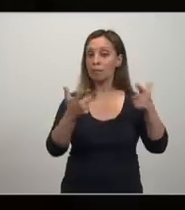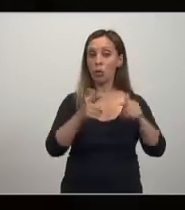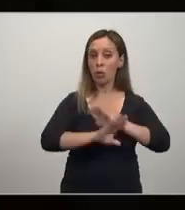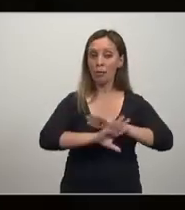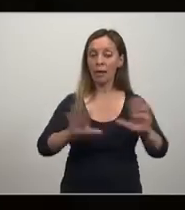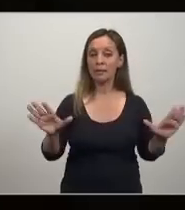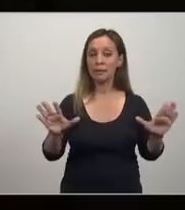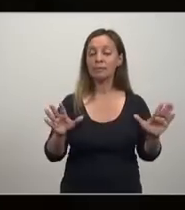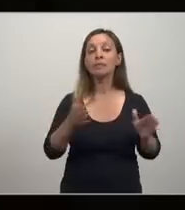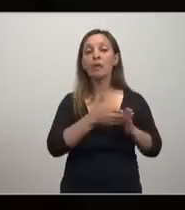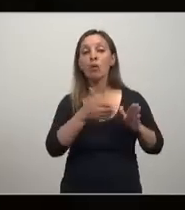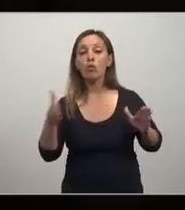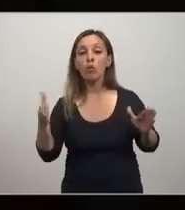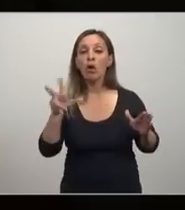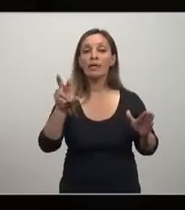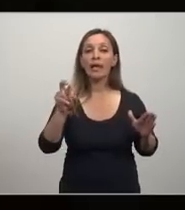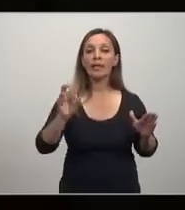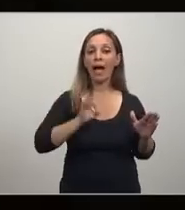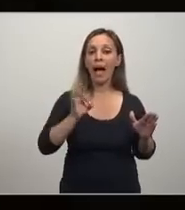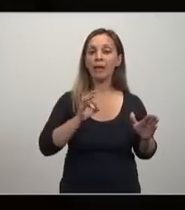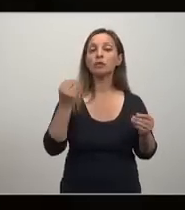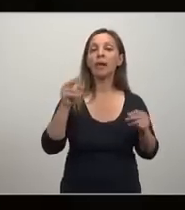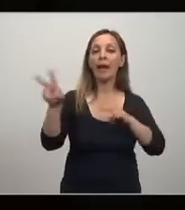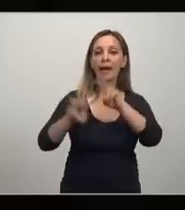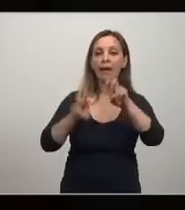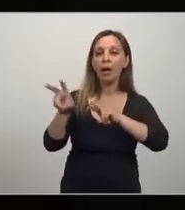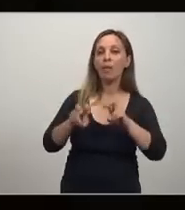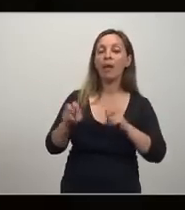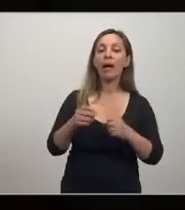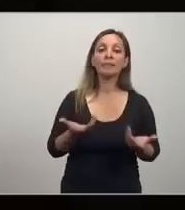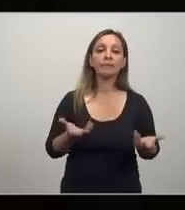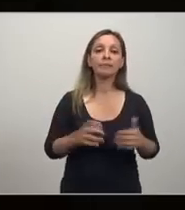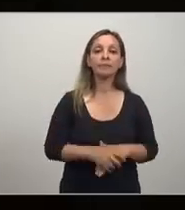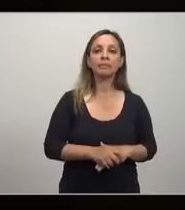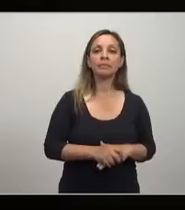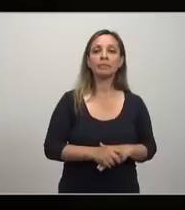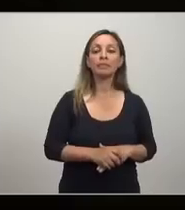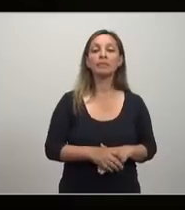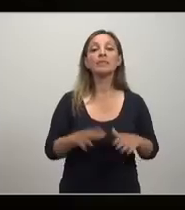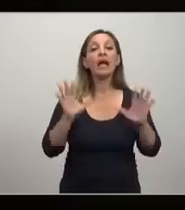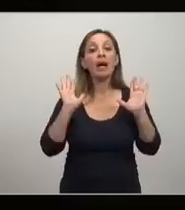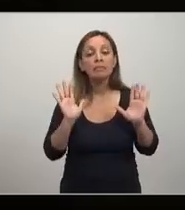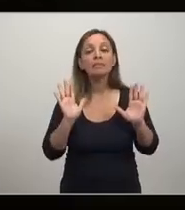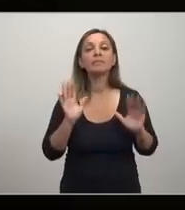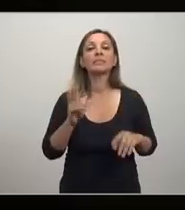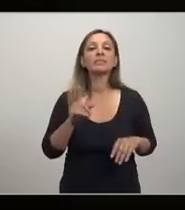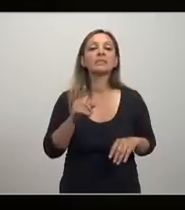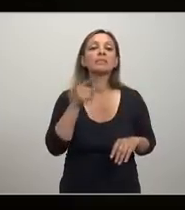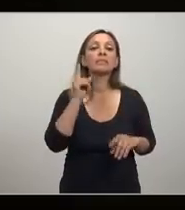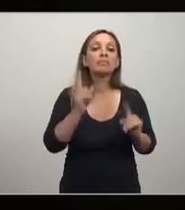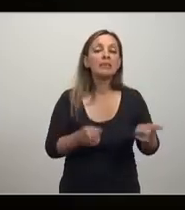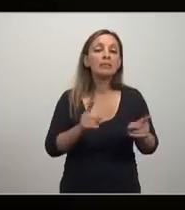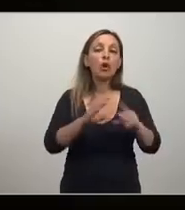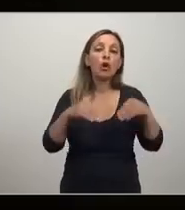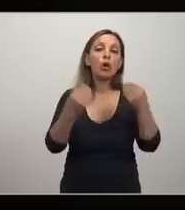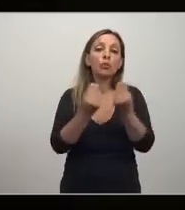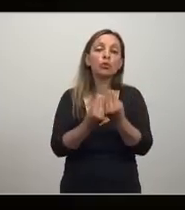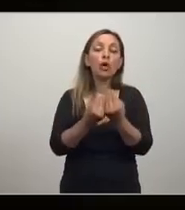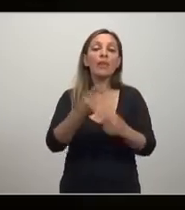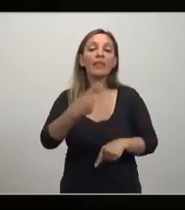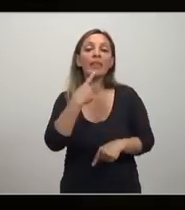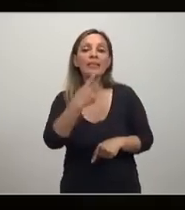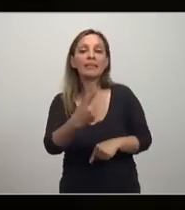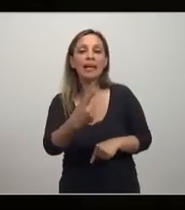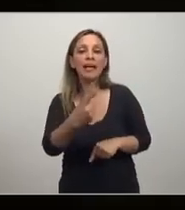años recuperarse de tremendo golpe fiscal destrozándose la idea de la supuesta curva del Afer al menos con la conclusión a la que siempre llegaban que la tasa efectiva